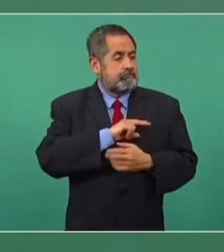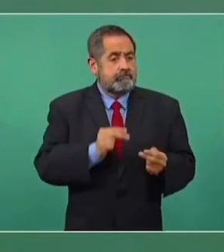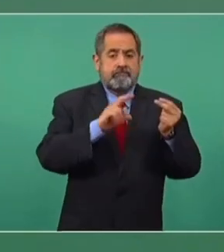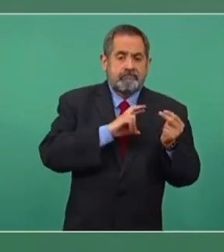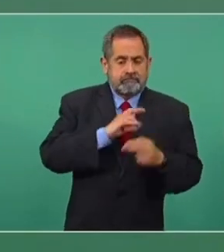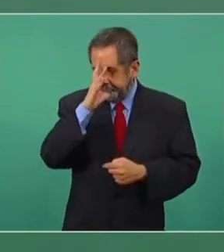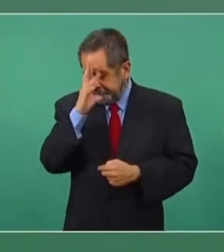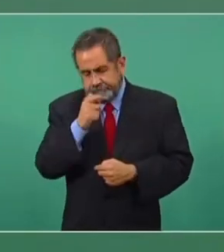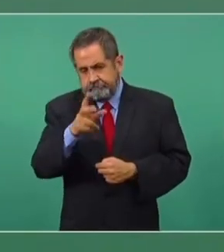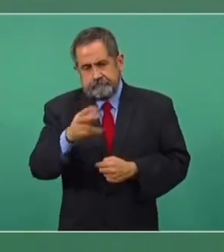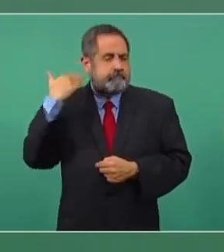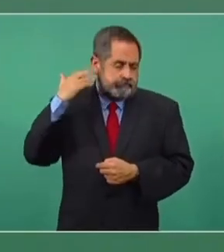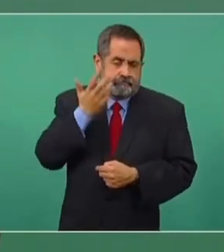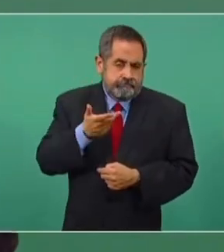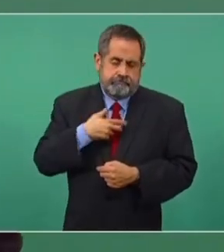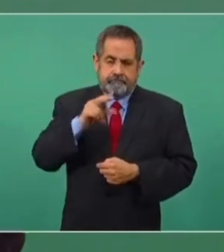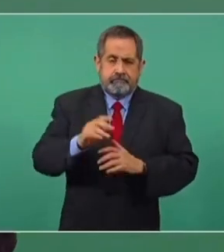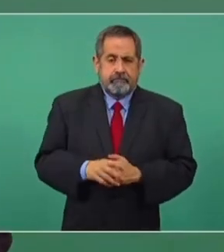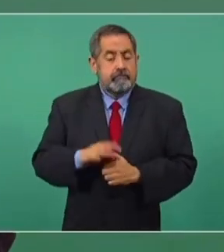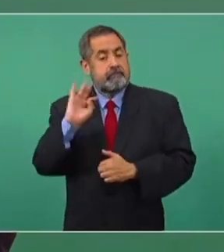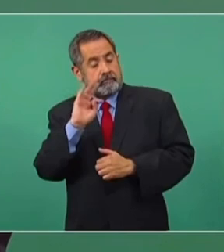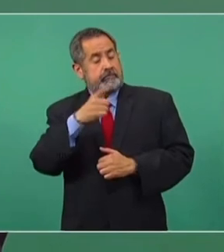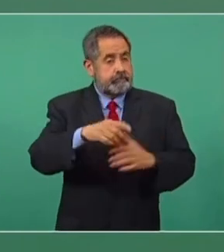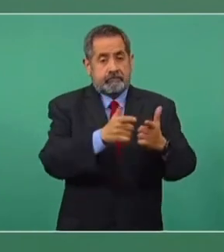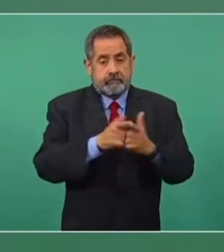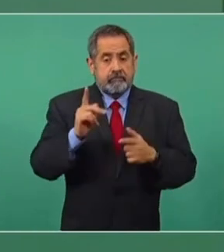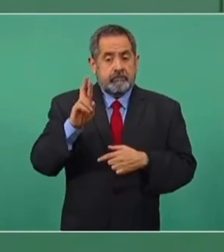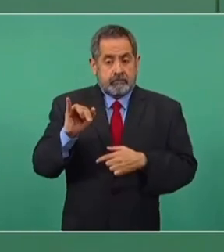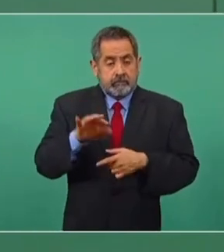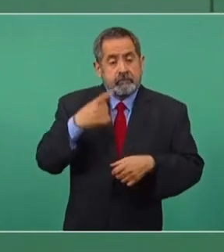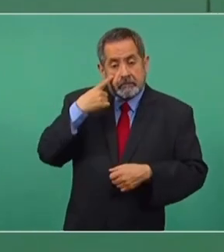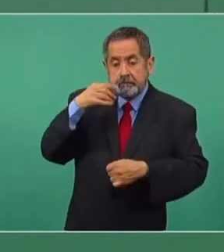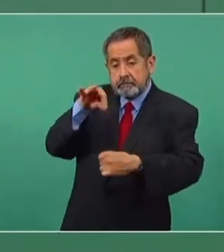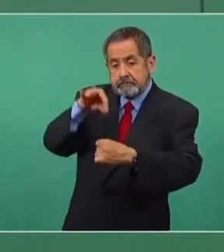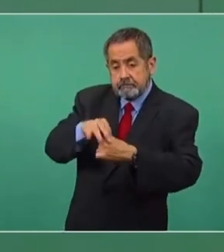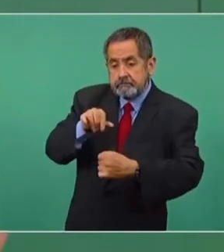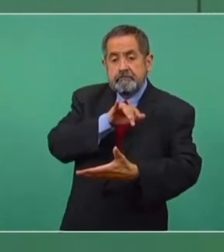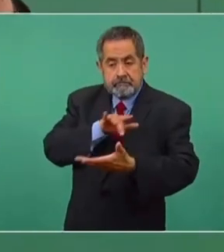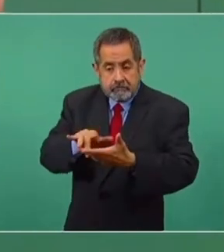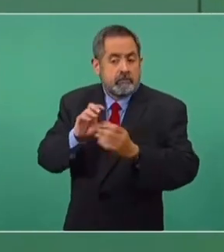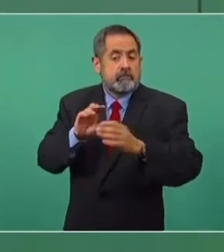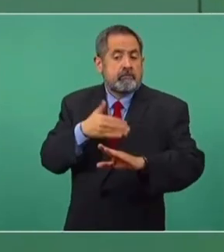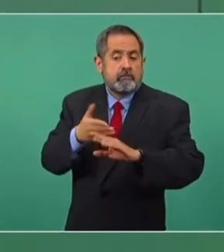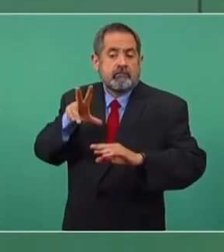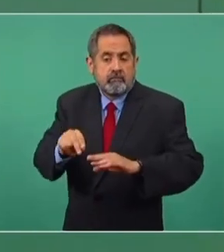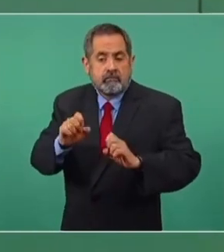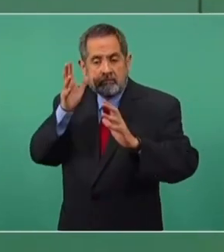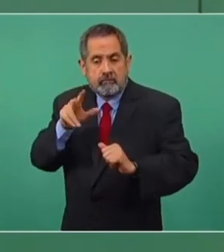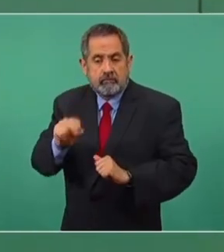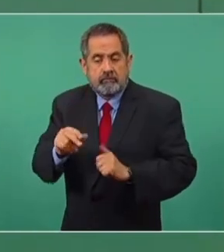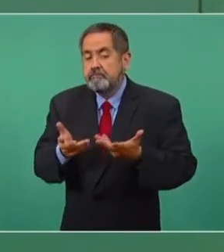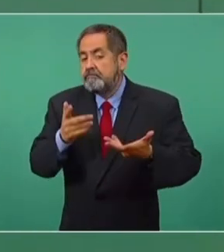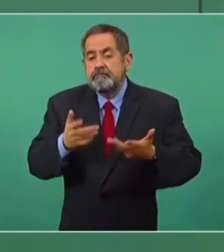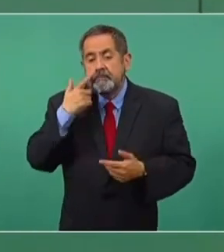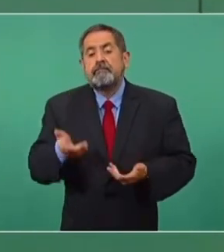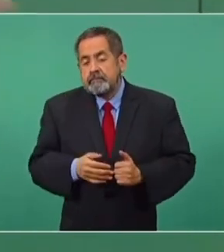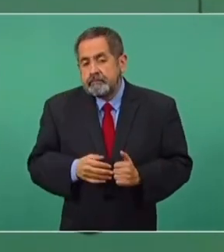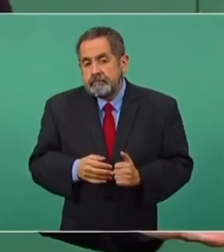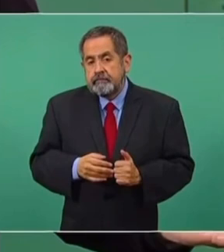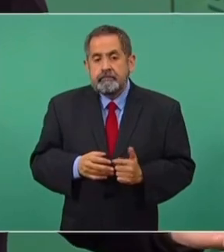la industria eléctrica. Entonces, si ellos votan en contra de esta reforma,